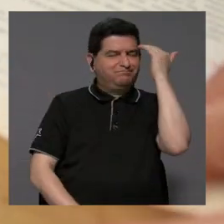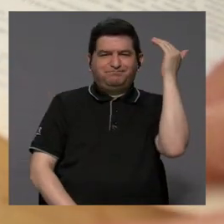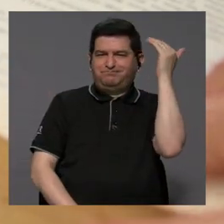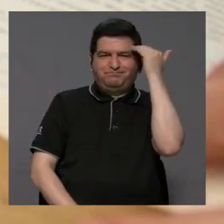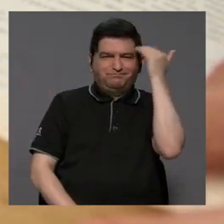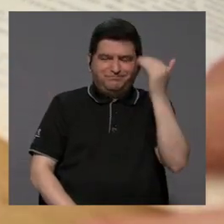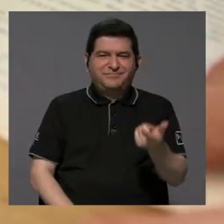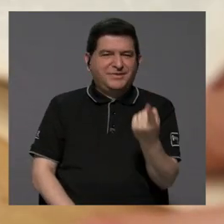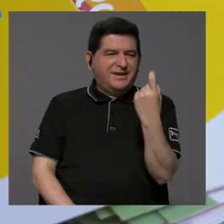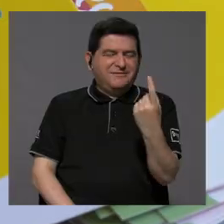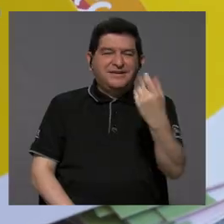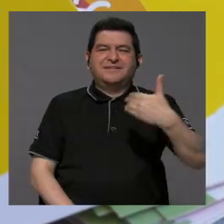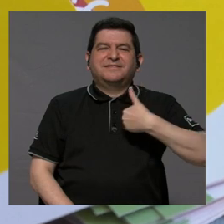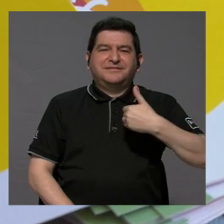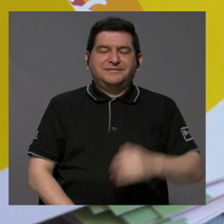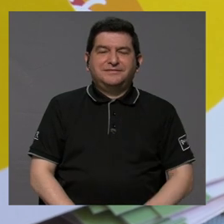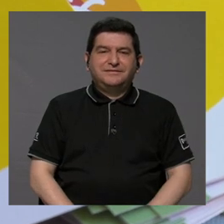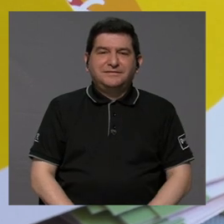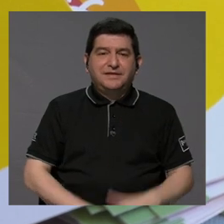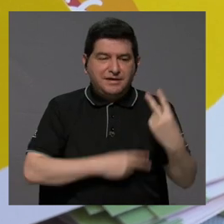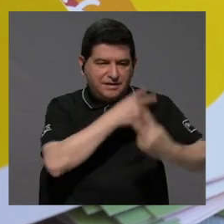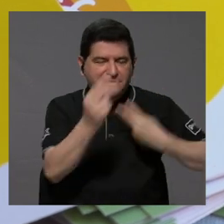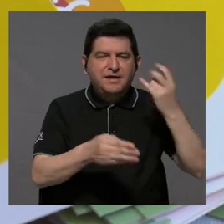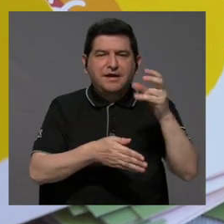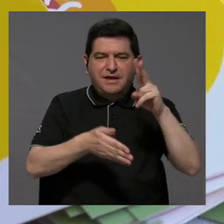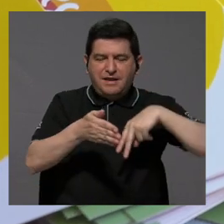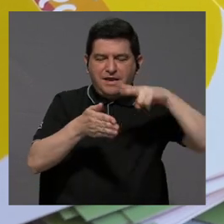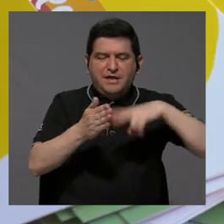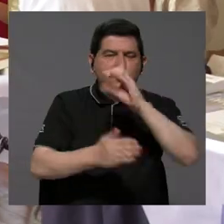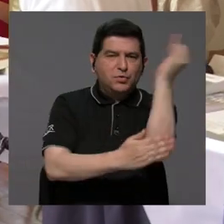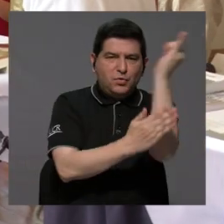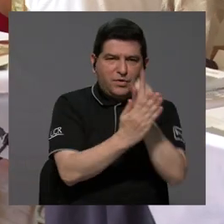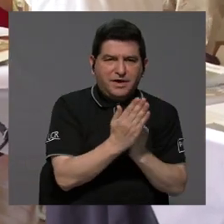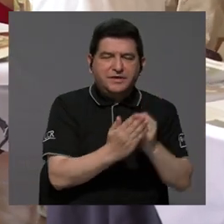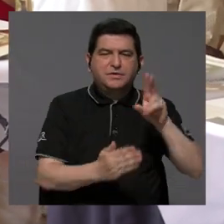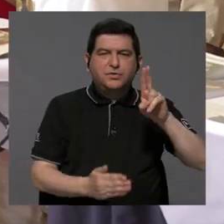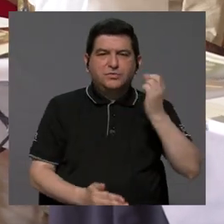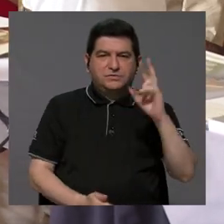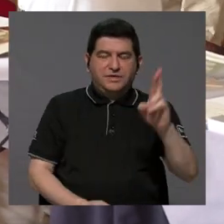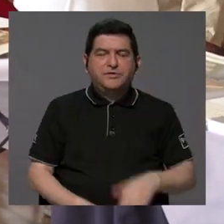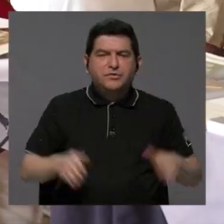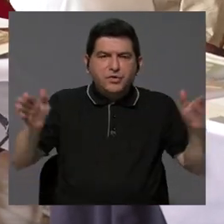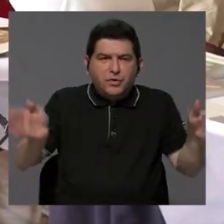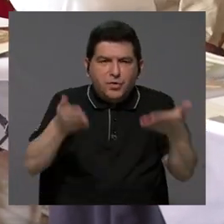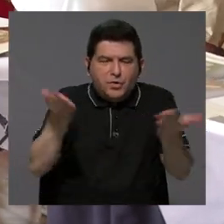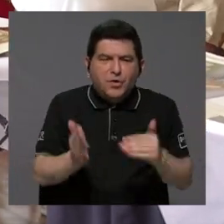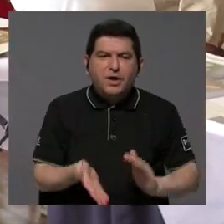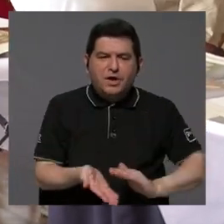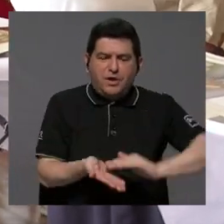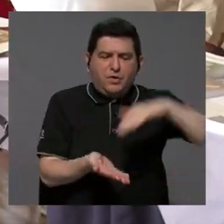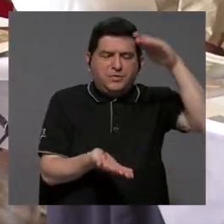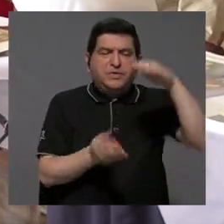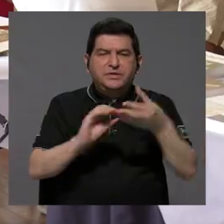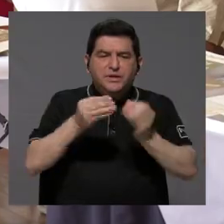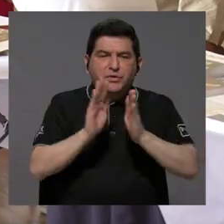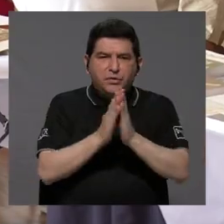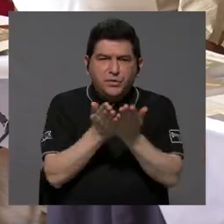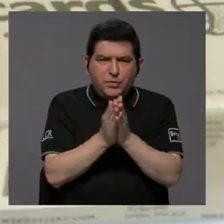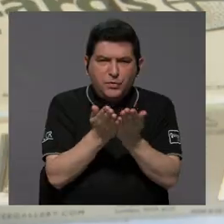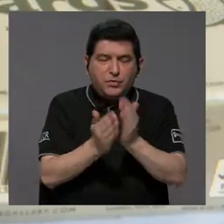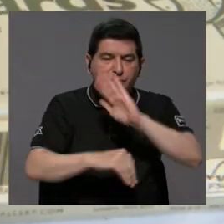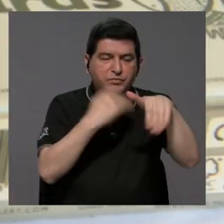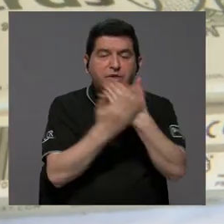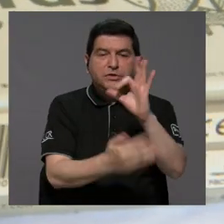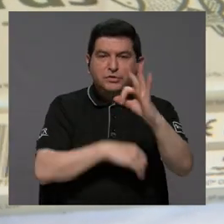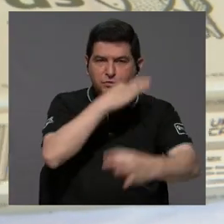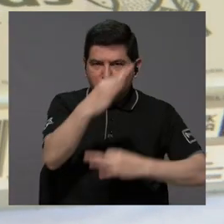conciencia de las carencias. La caravana de la lectura y las artes de la UCR busca promover que aumentemos la cantidad de libros